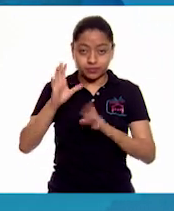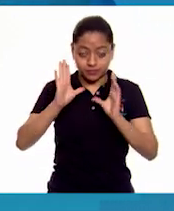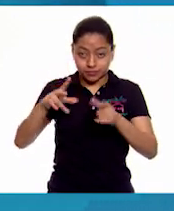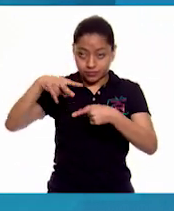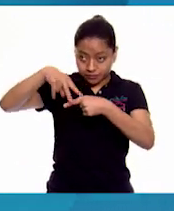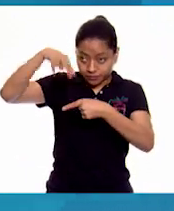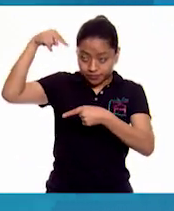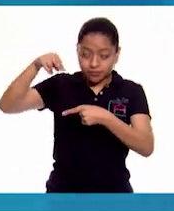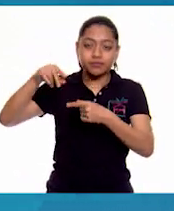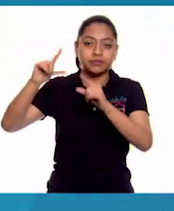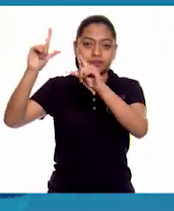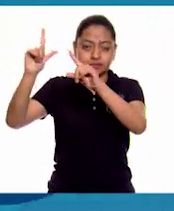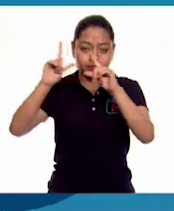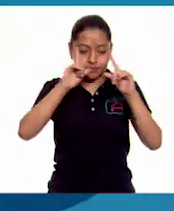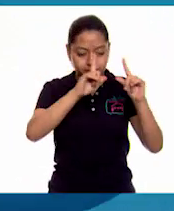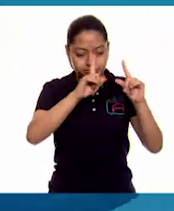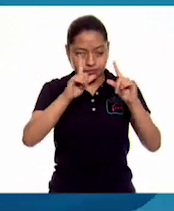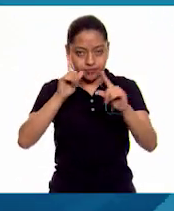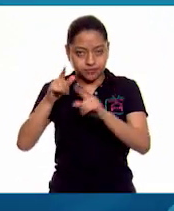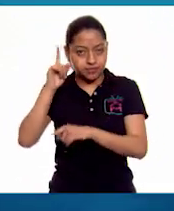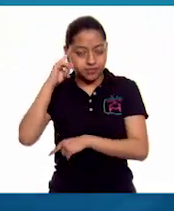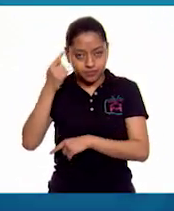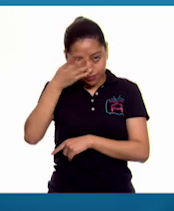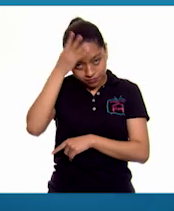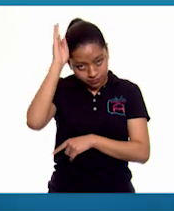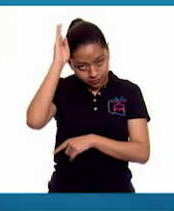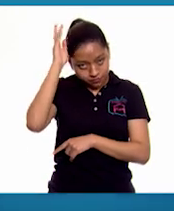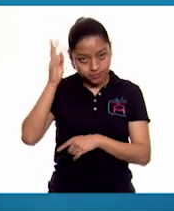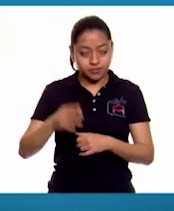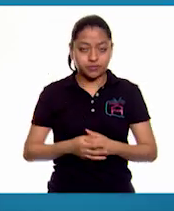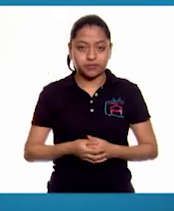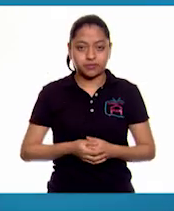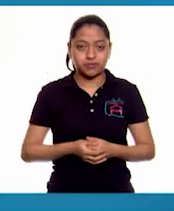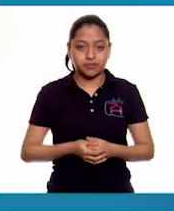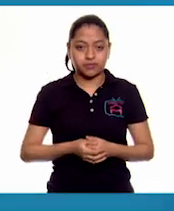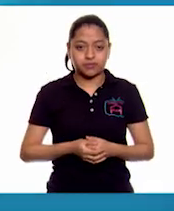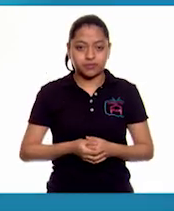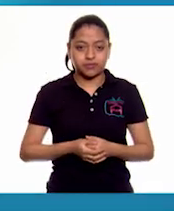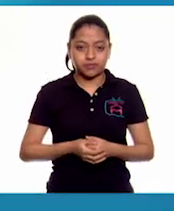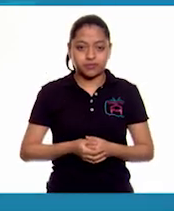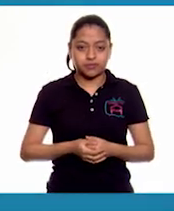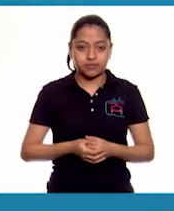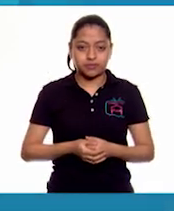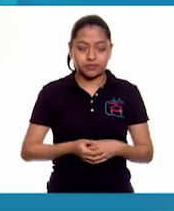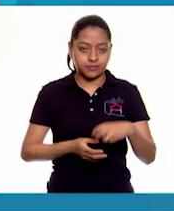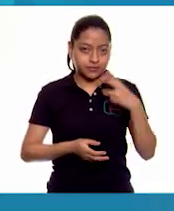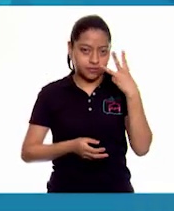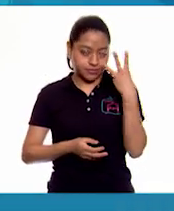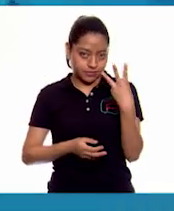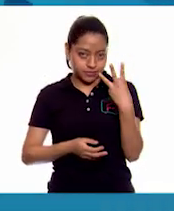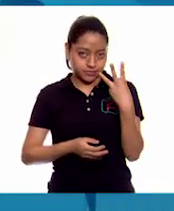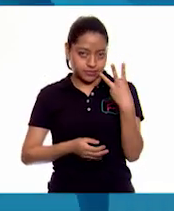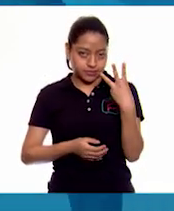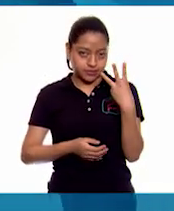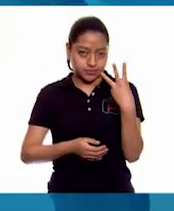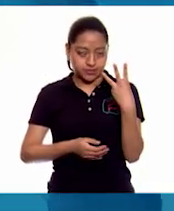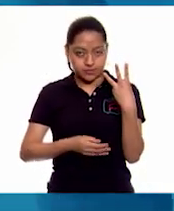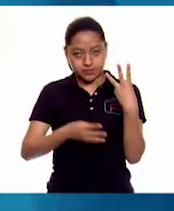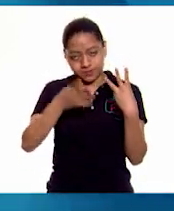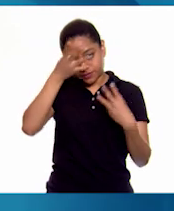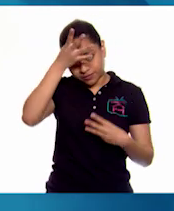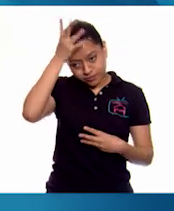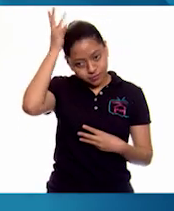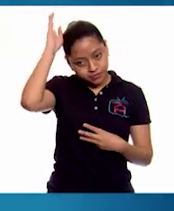trío de fracciones para